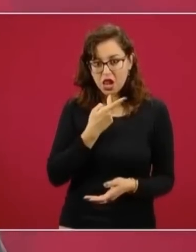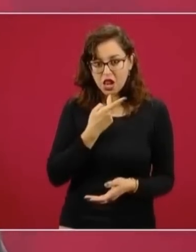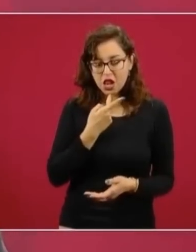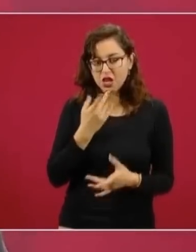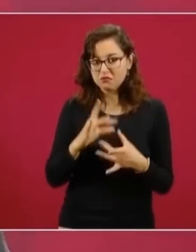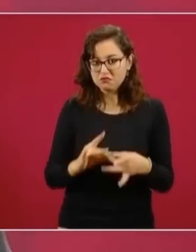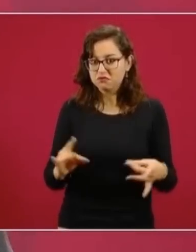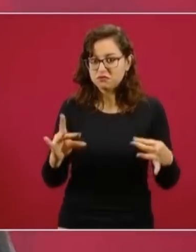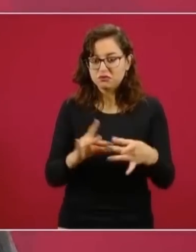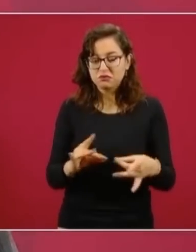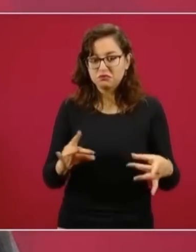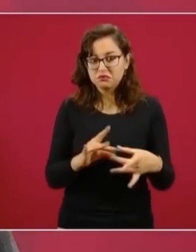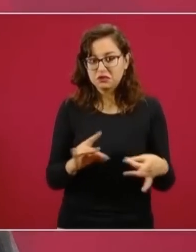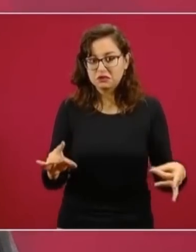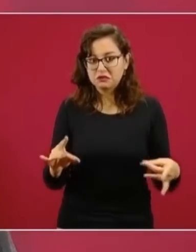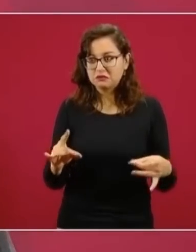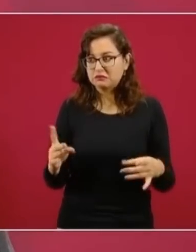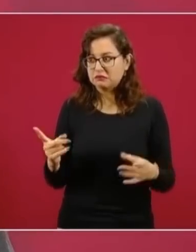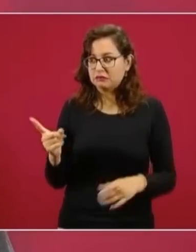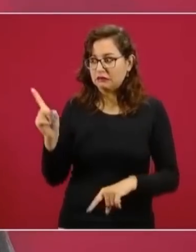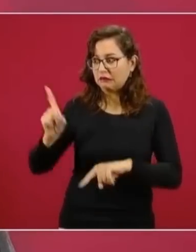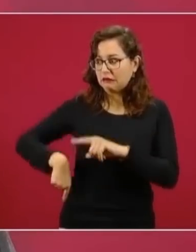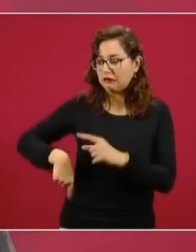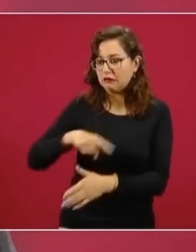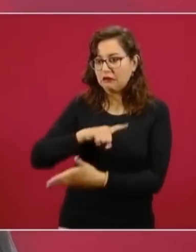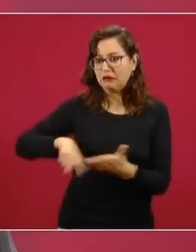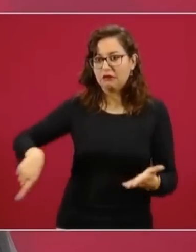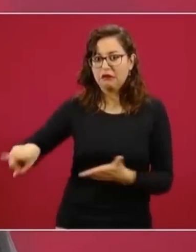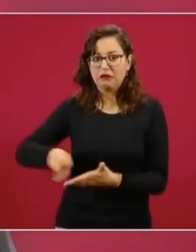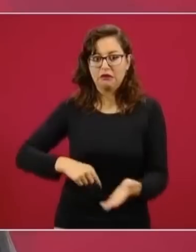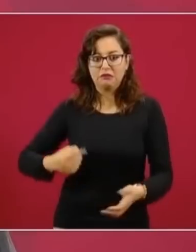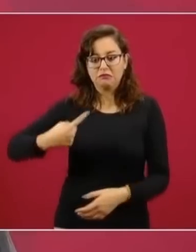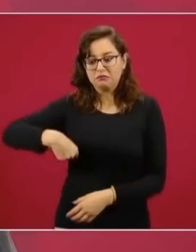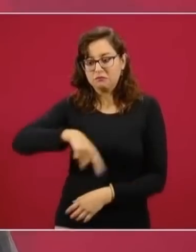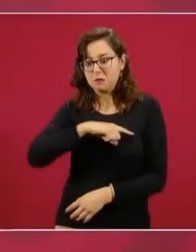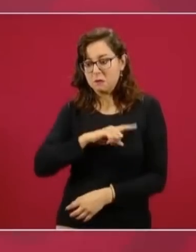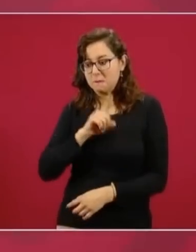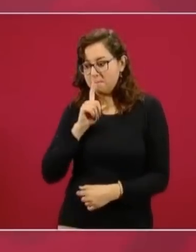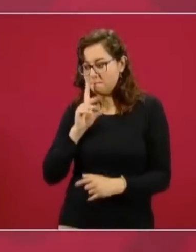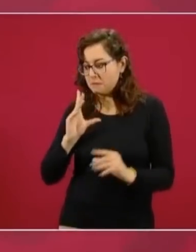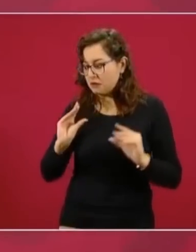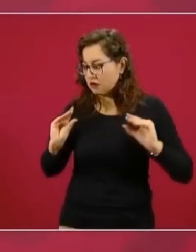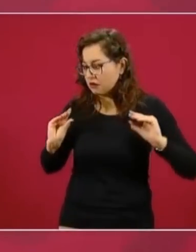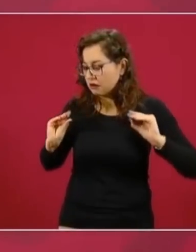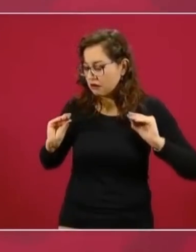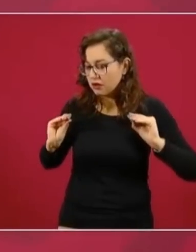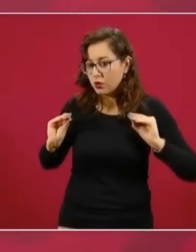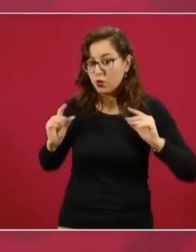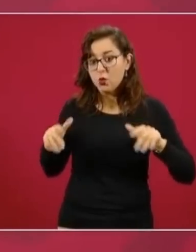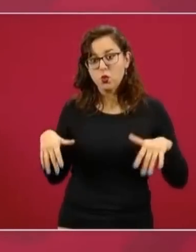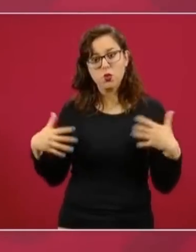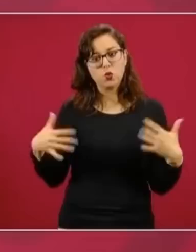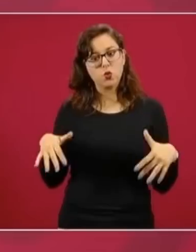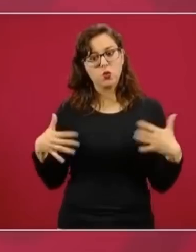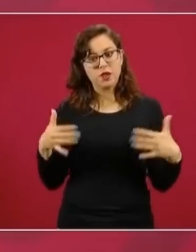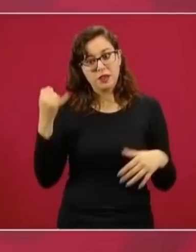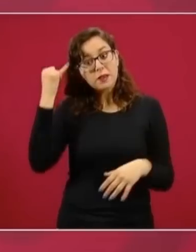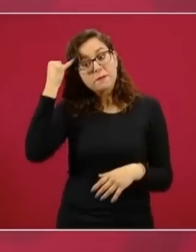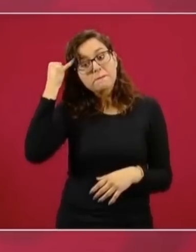estaríamos atados de pies y manos, sólo